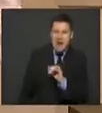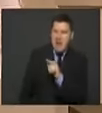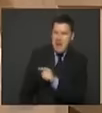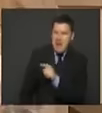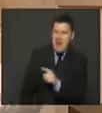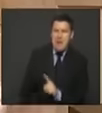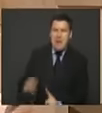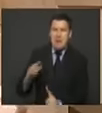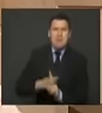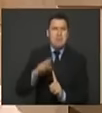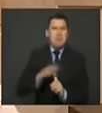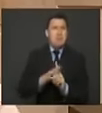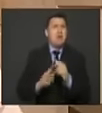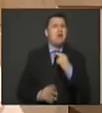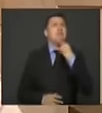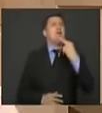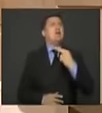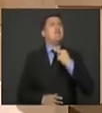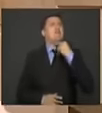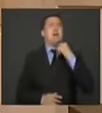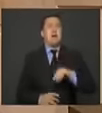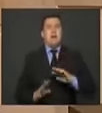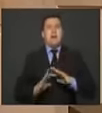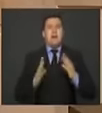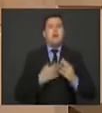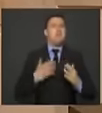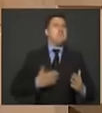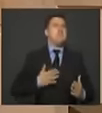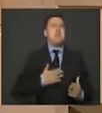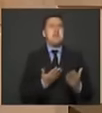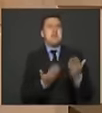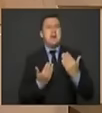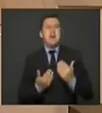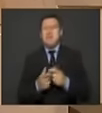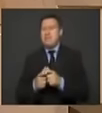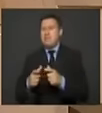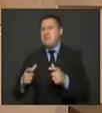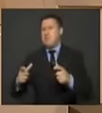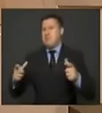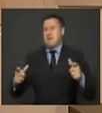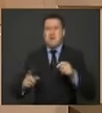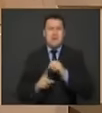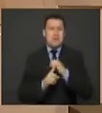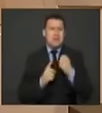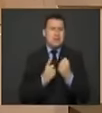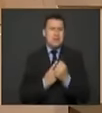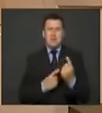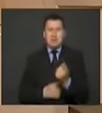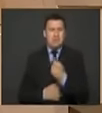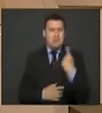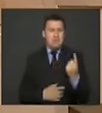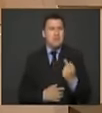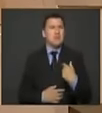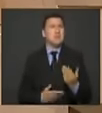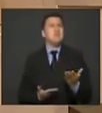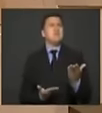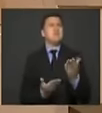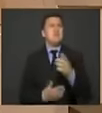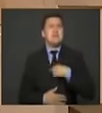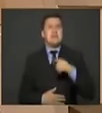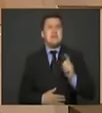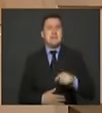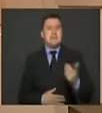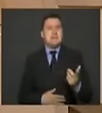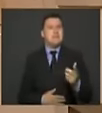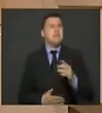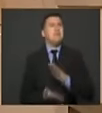cientos de voces en este Congreso y en las demás instancias de la sociedad para reclamar lo que se necesita